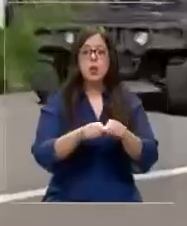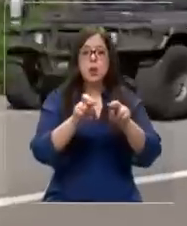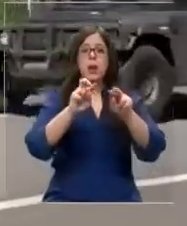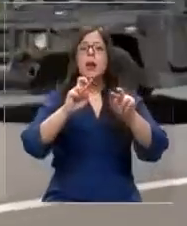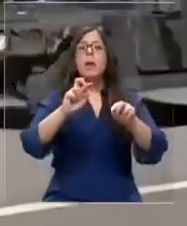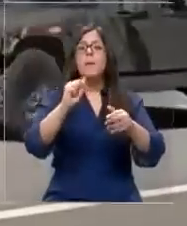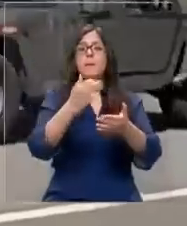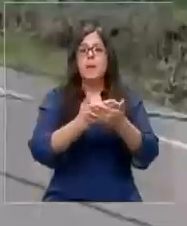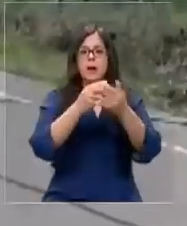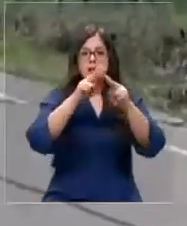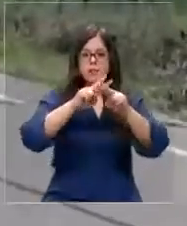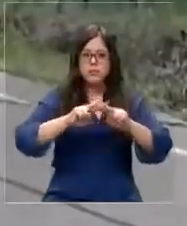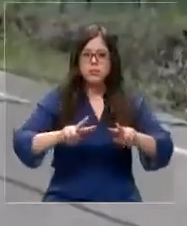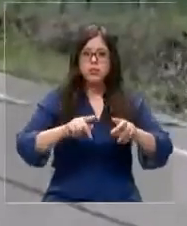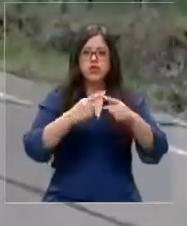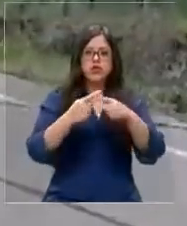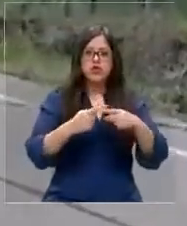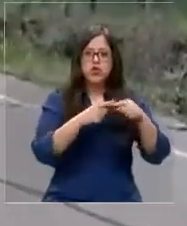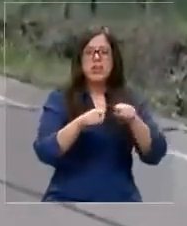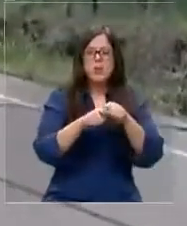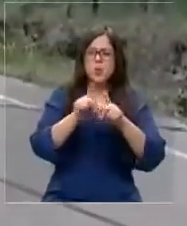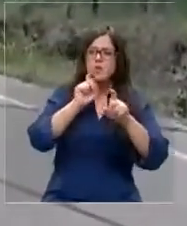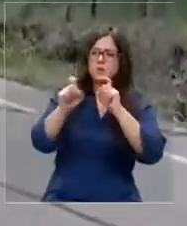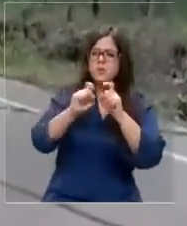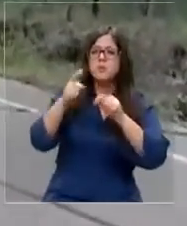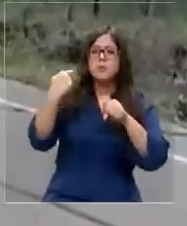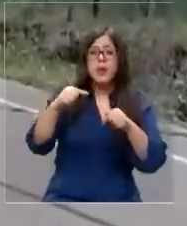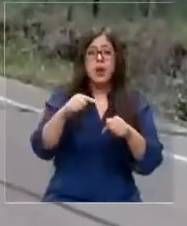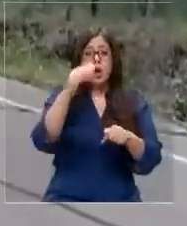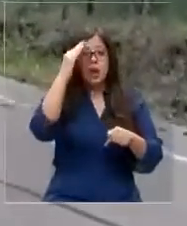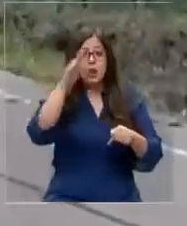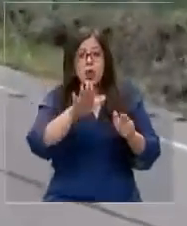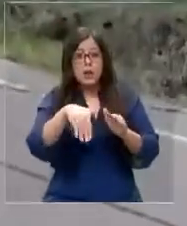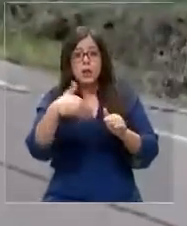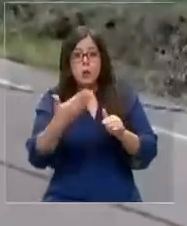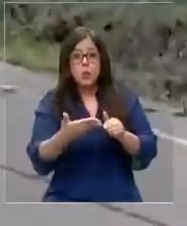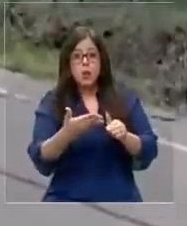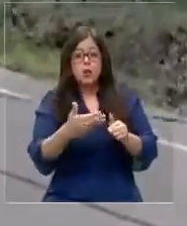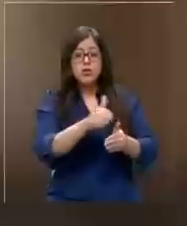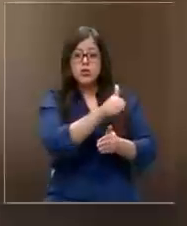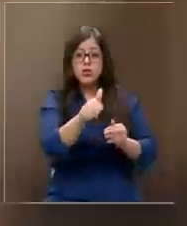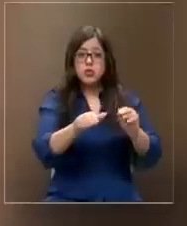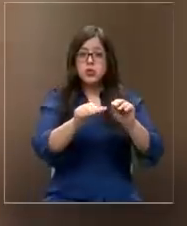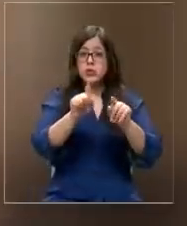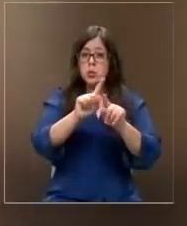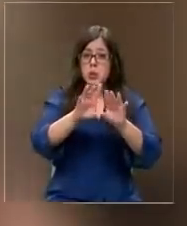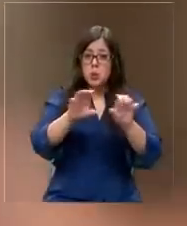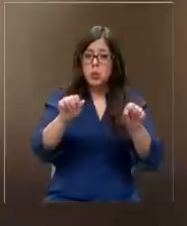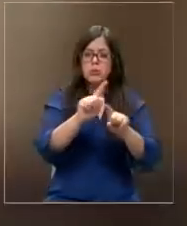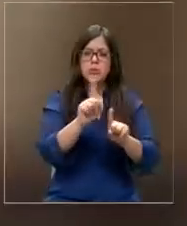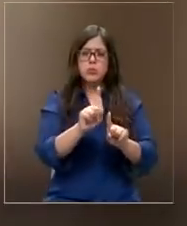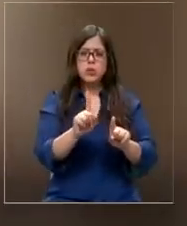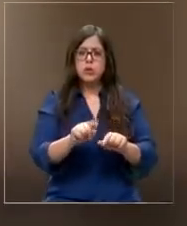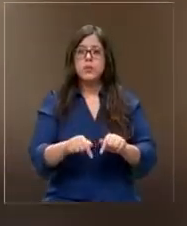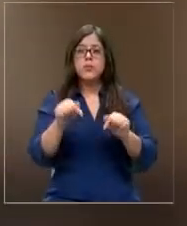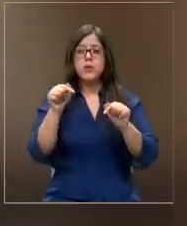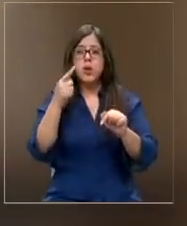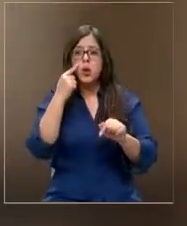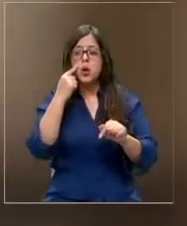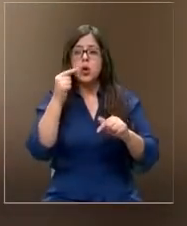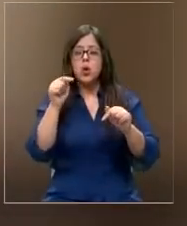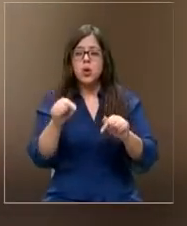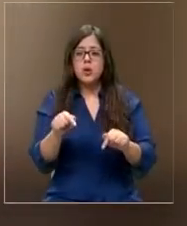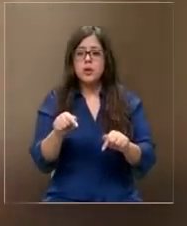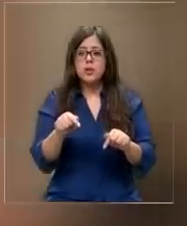paz social fue foco de críticas aunque con el paso de los días no todos están en desacuerdo. Es una condición sineguanona mi juicio para el